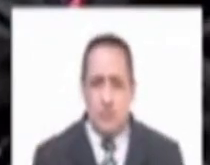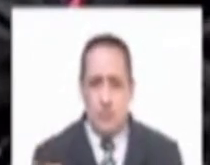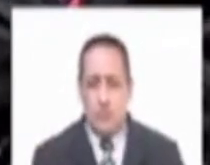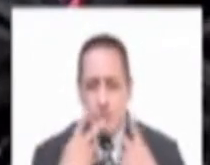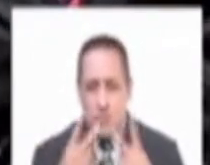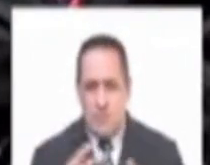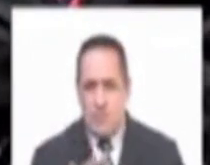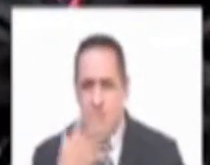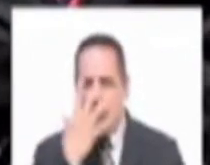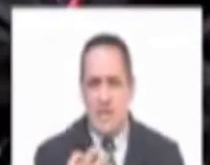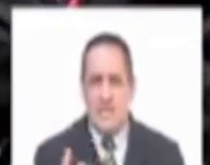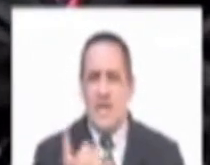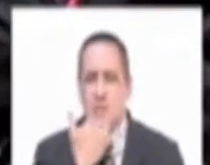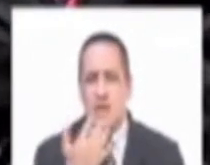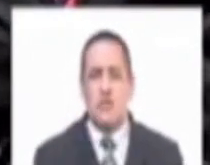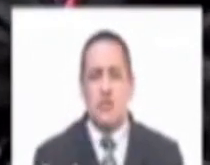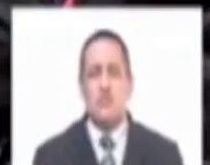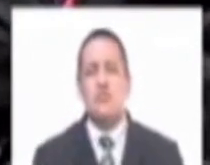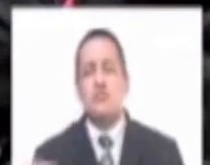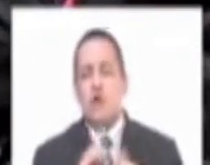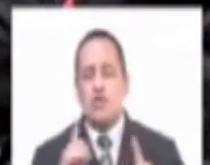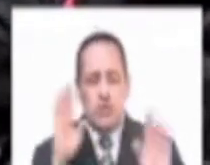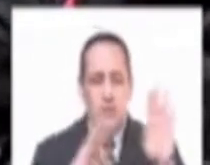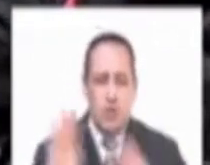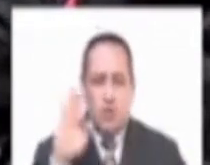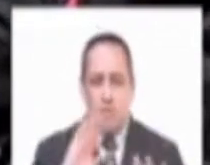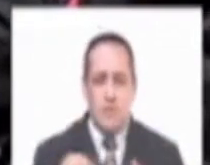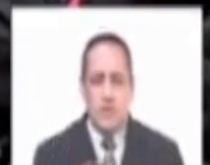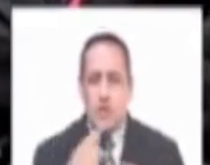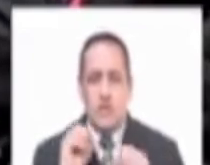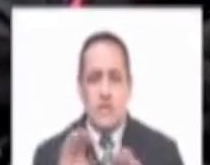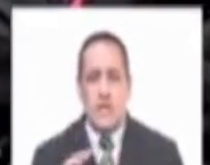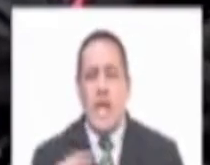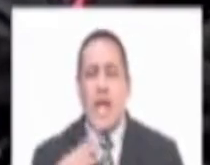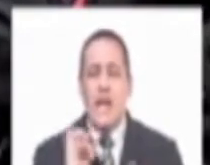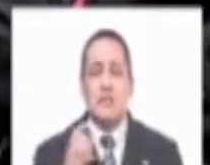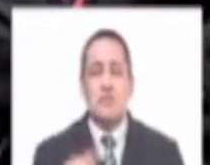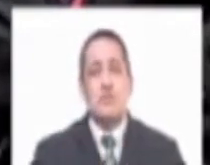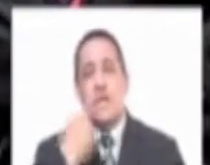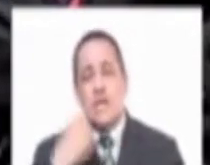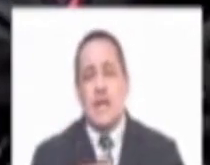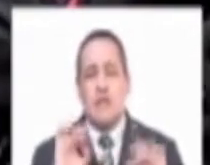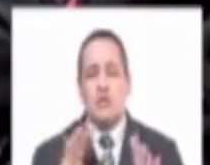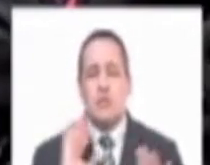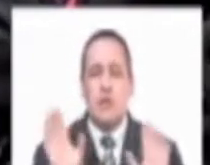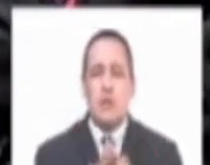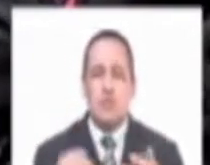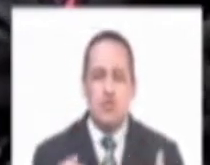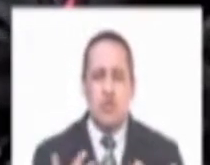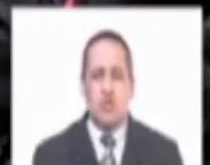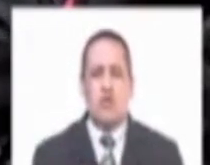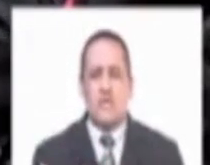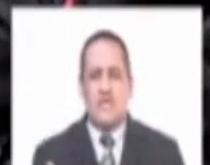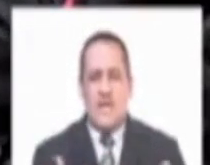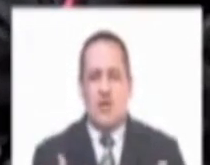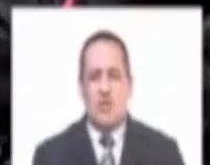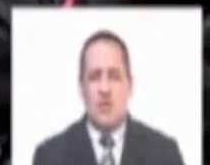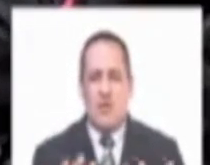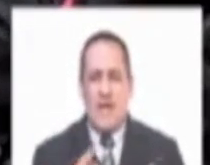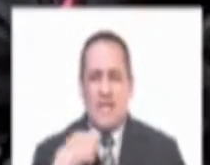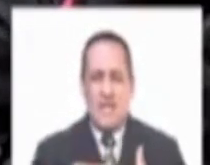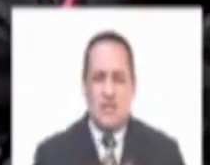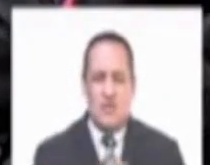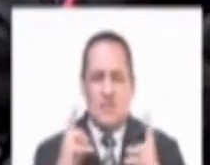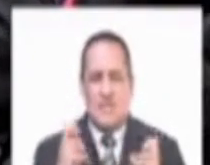Estaba de mal humor ¿Qué pasó? No, no te preocupes Le dije Todos tenemos nuestros días No, lo que pasa es que yo tenía Ese